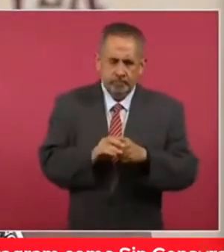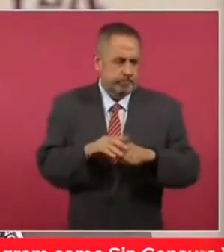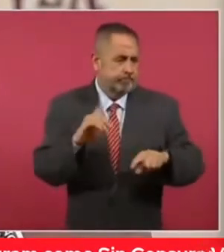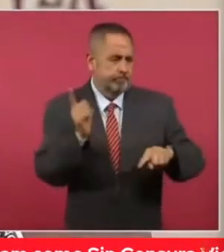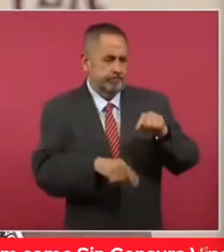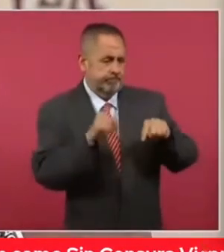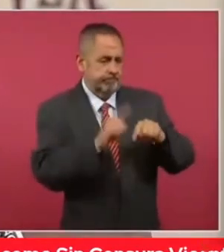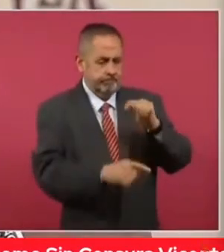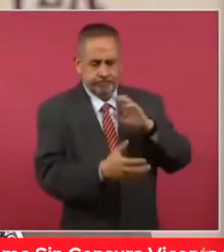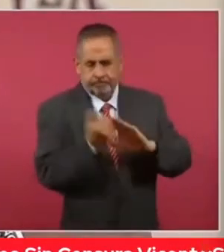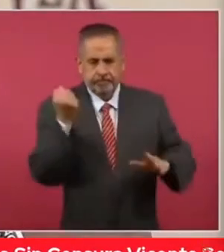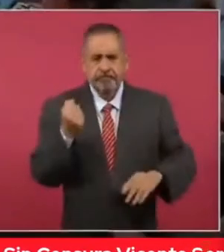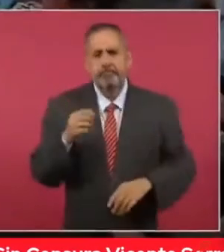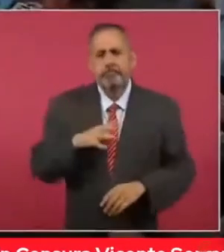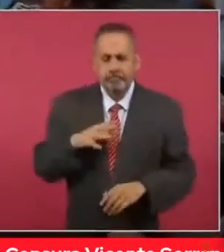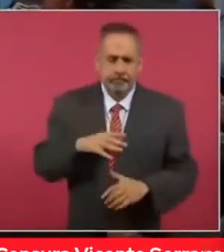territorio nacional. Gracias, secretario.